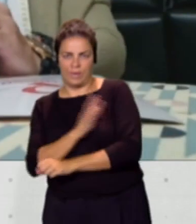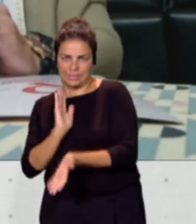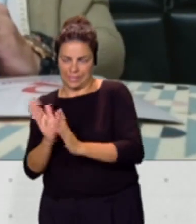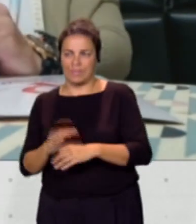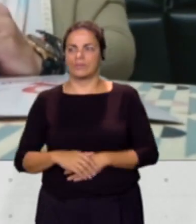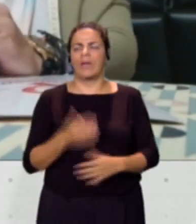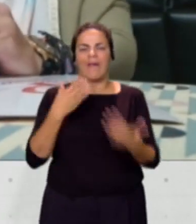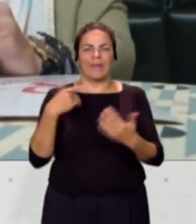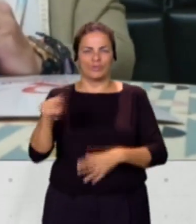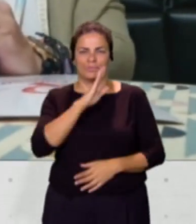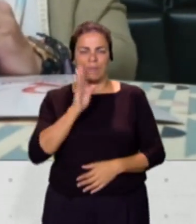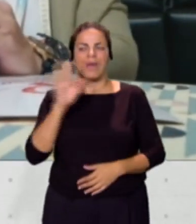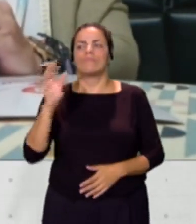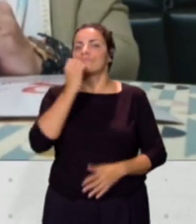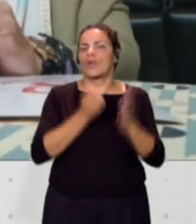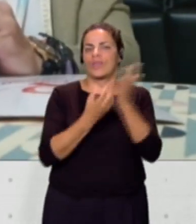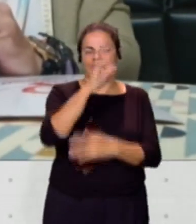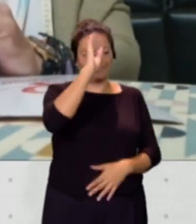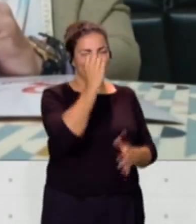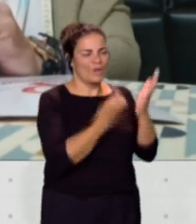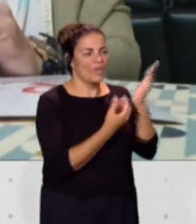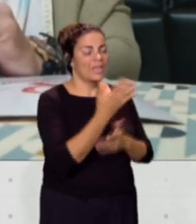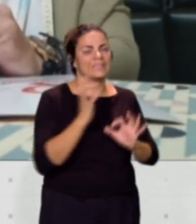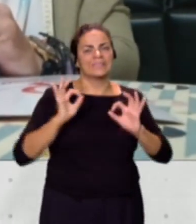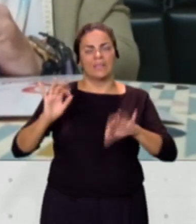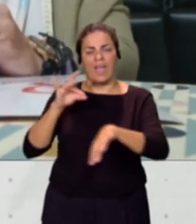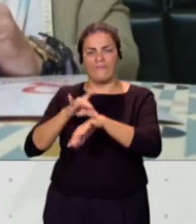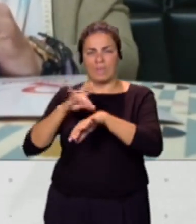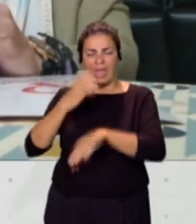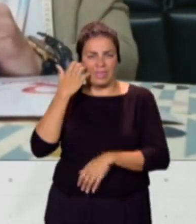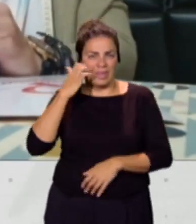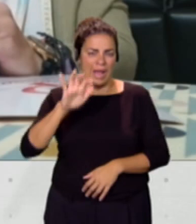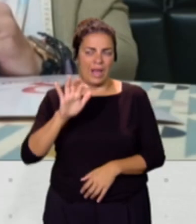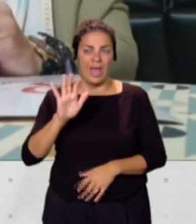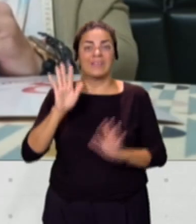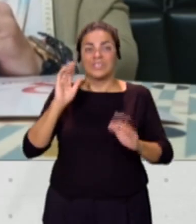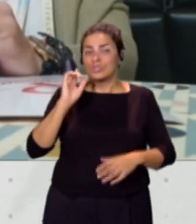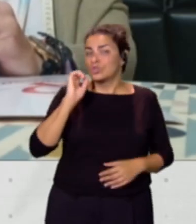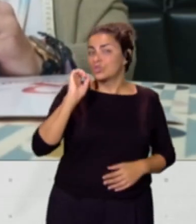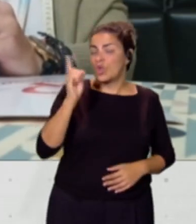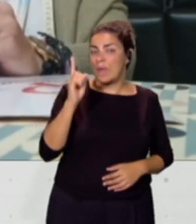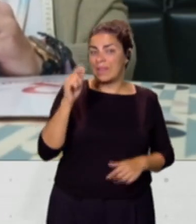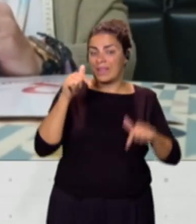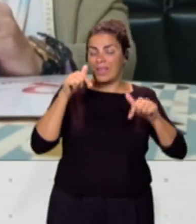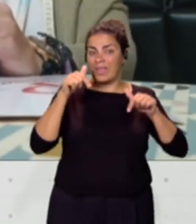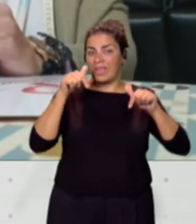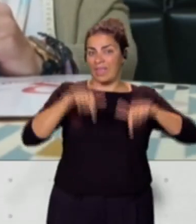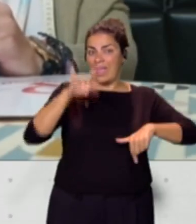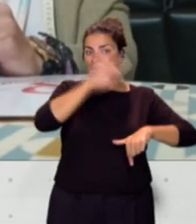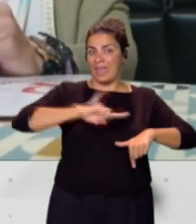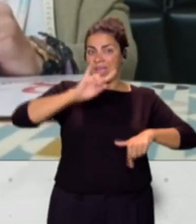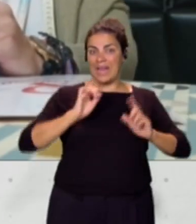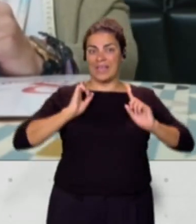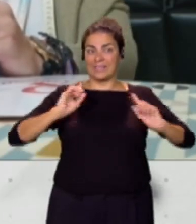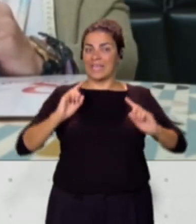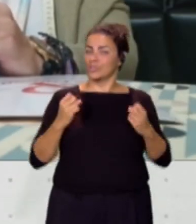Hola, buenos días. Bueno, hablamos en este caso de una enfermedad rara, importante. Son solo 7 casos que tenemos en el archipiélago.